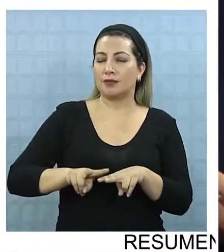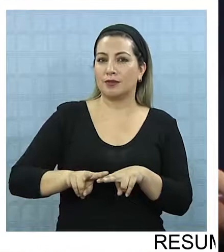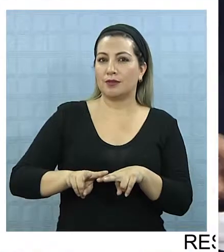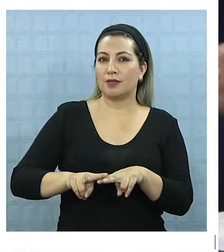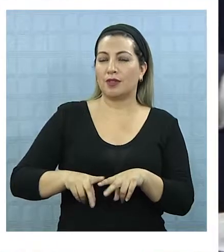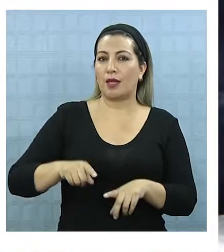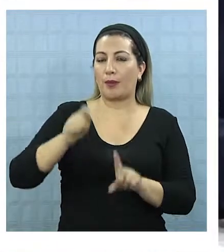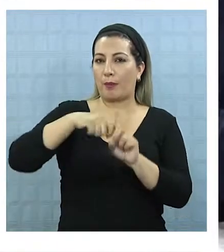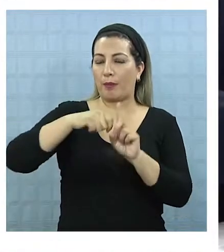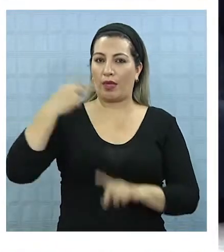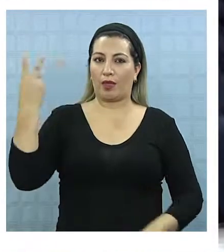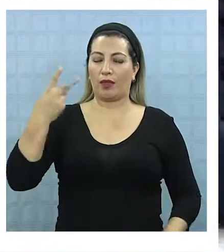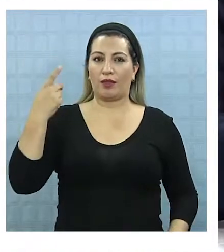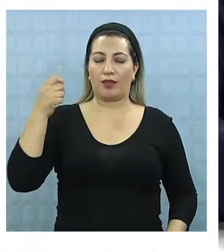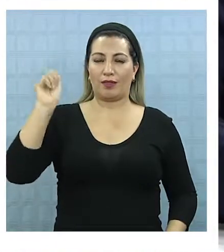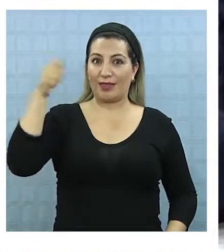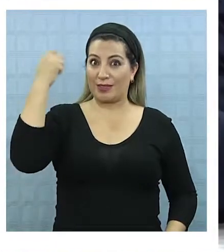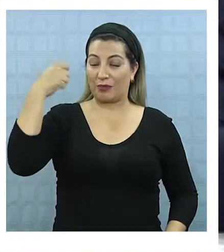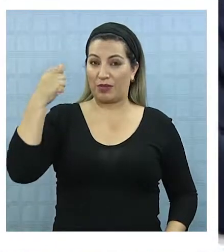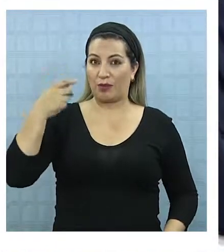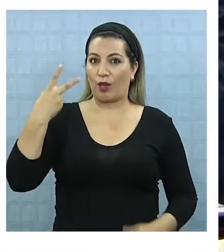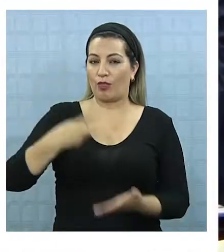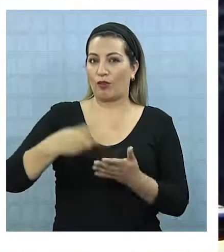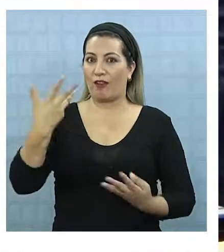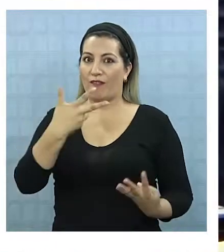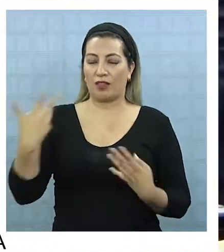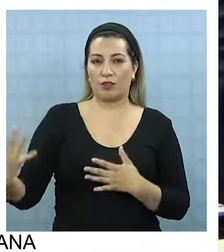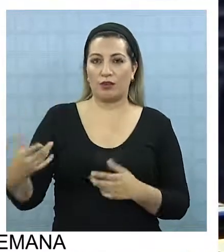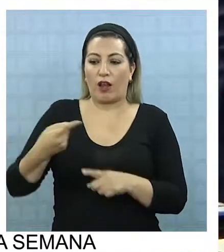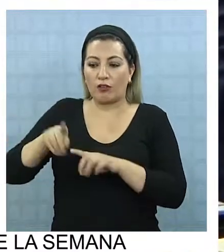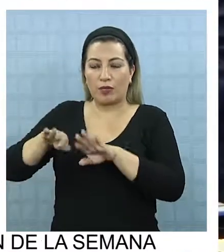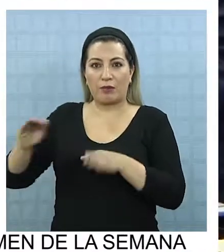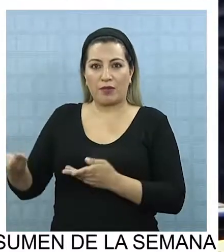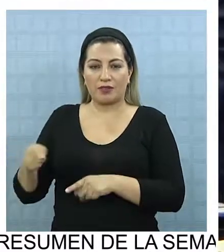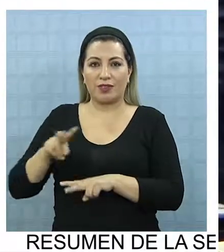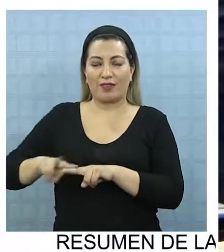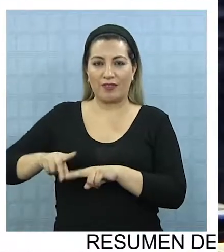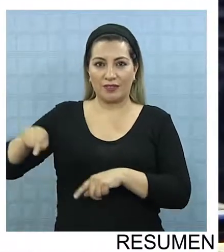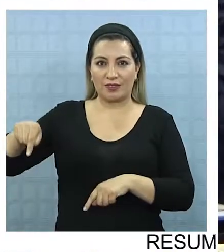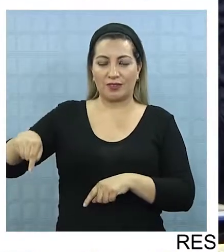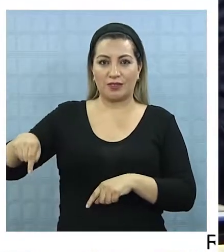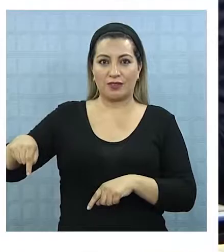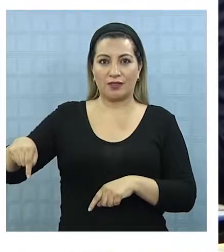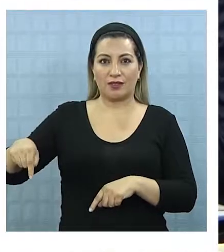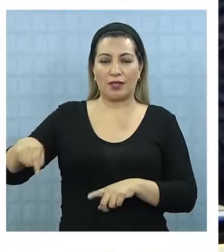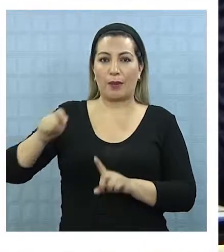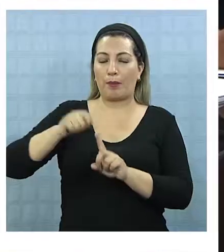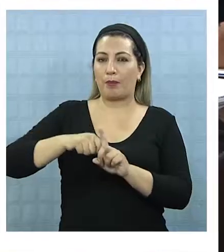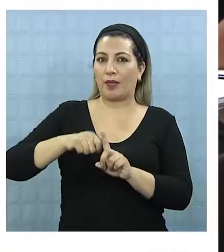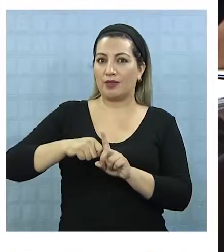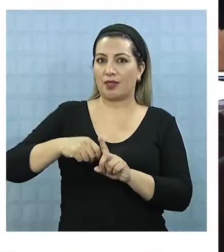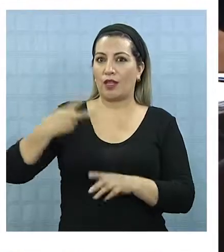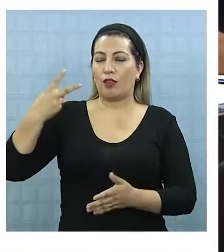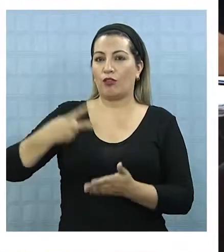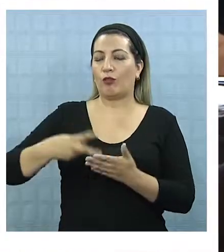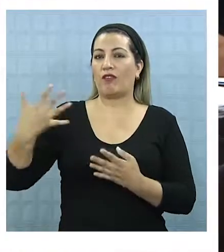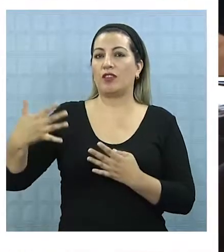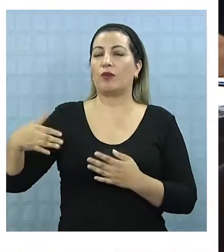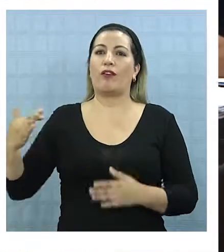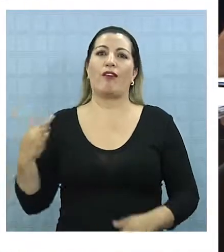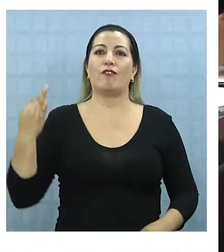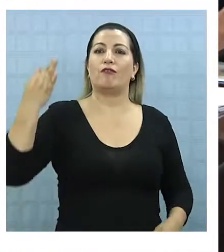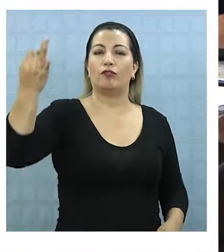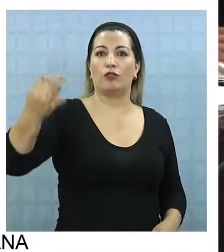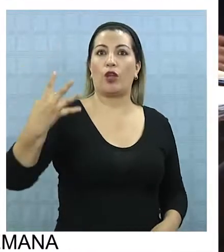en septiembre del 2029. Y la otra mesa es lo que pasa de ahí en adelante, de septiembre del 2029 hacia